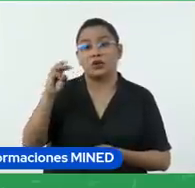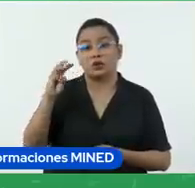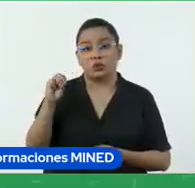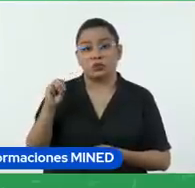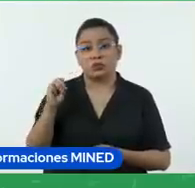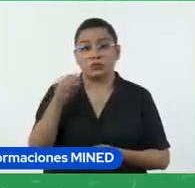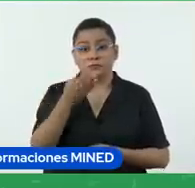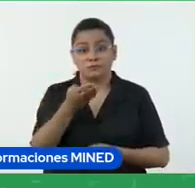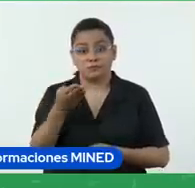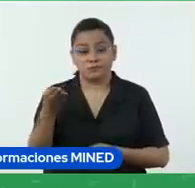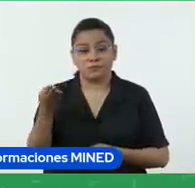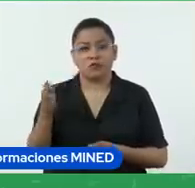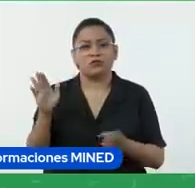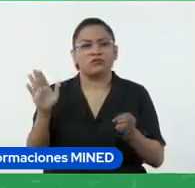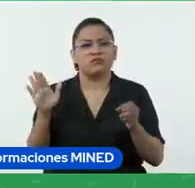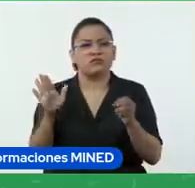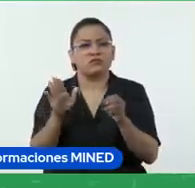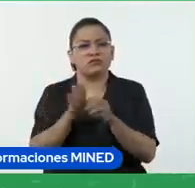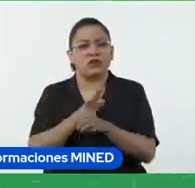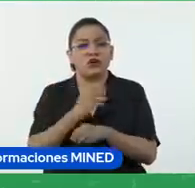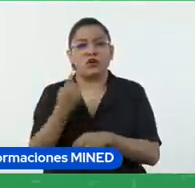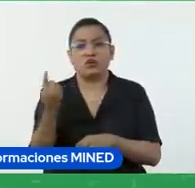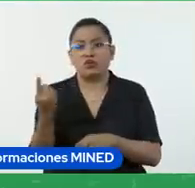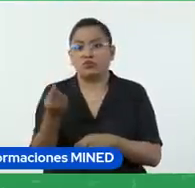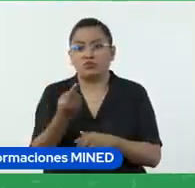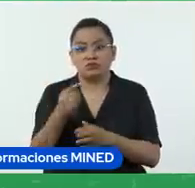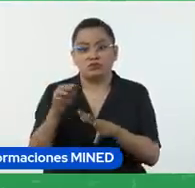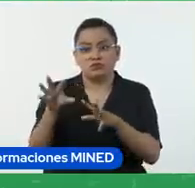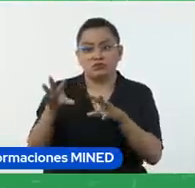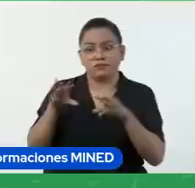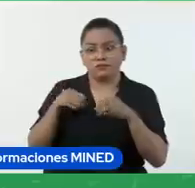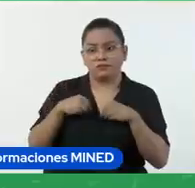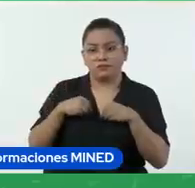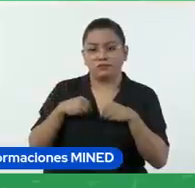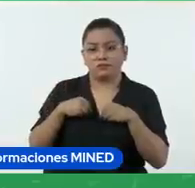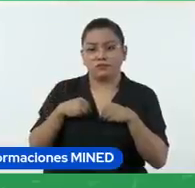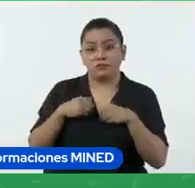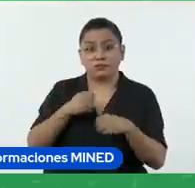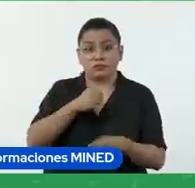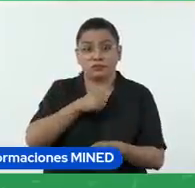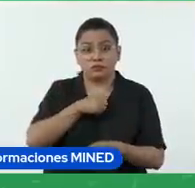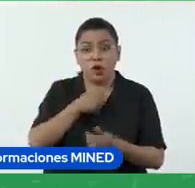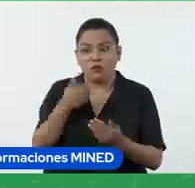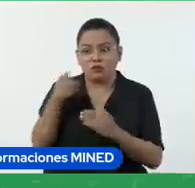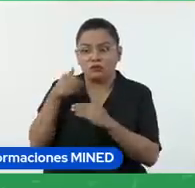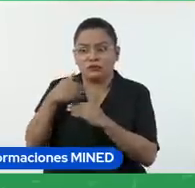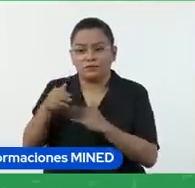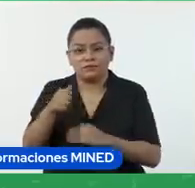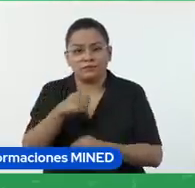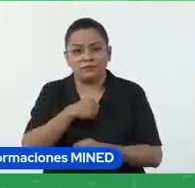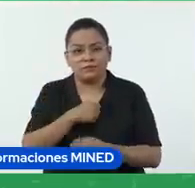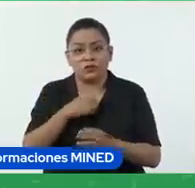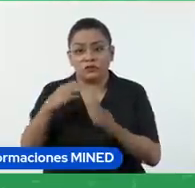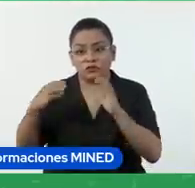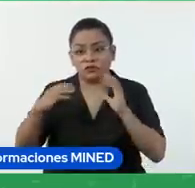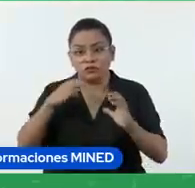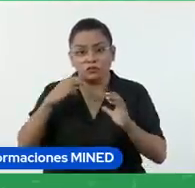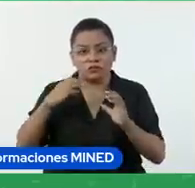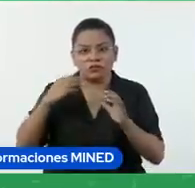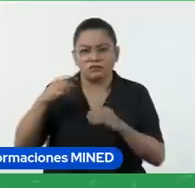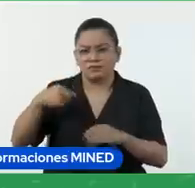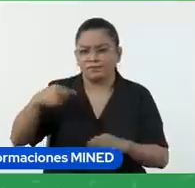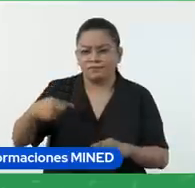solo nos permite recibir o enviar y recibir tareas, y estar en comunicación constante con los alumnos,